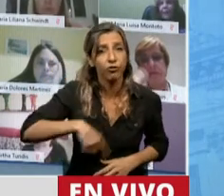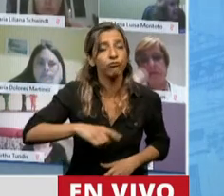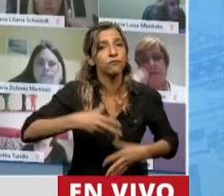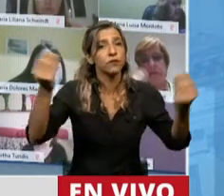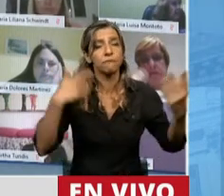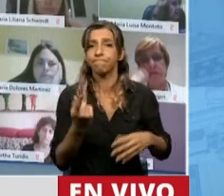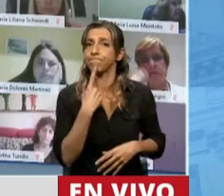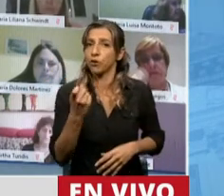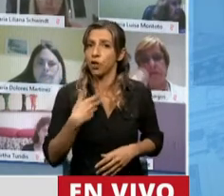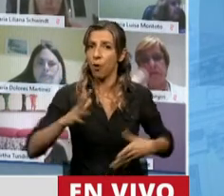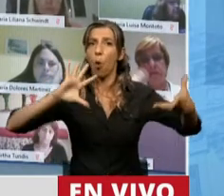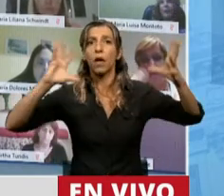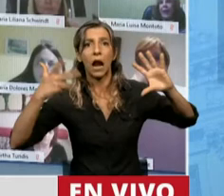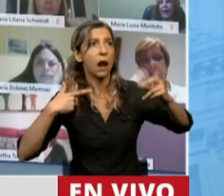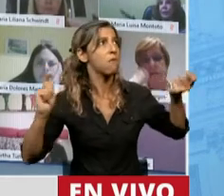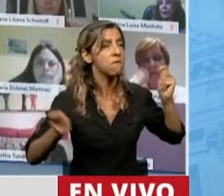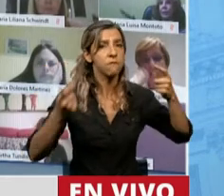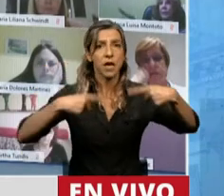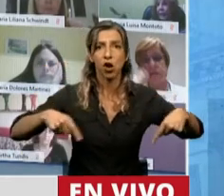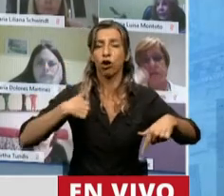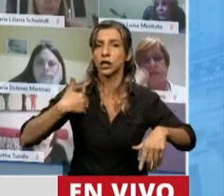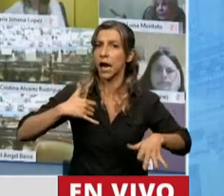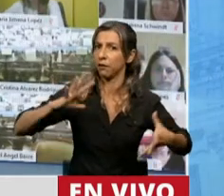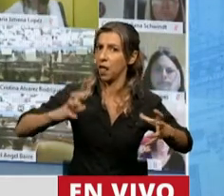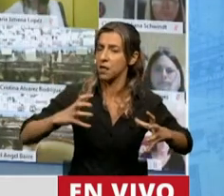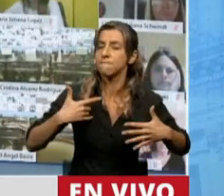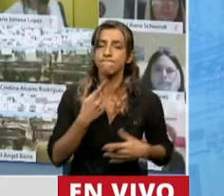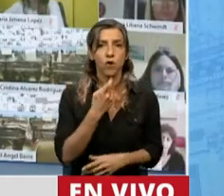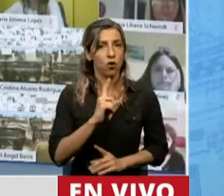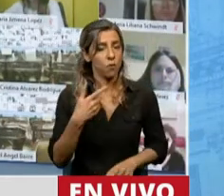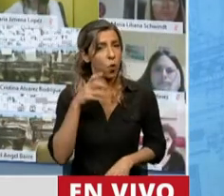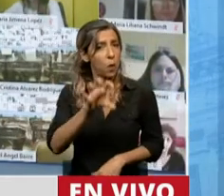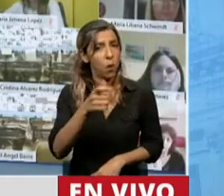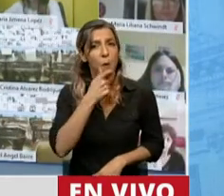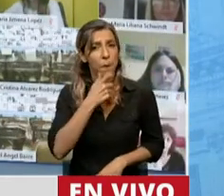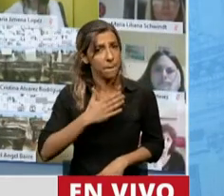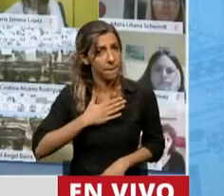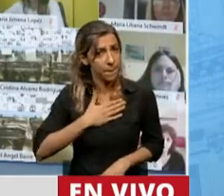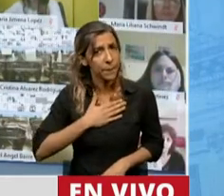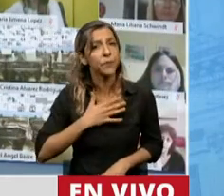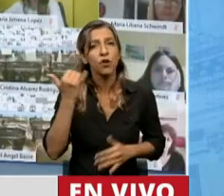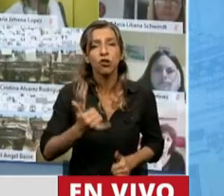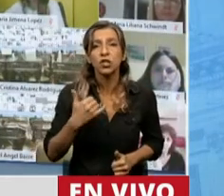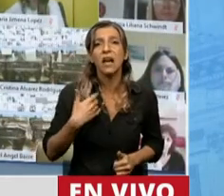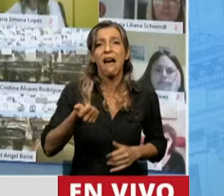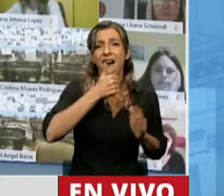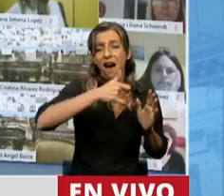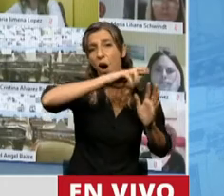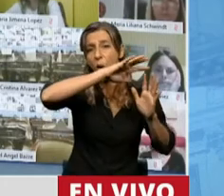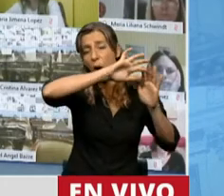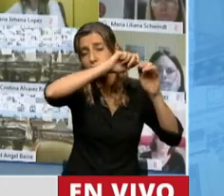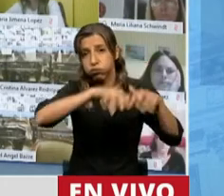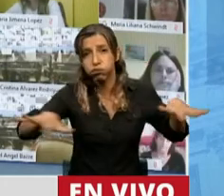consecuencias que tiene para la Argentina. Fijémonos en mi provincia, en Mendoza, donde el retroceso de glaciares y la disminución de las